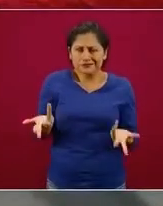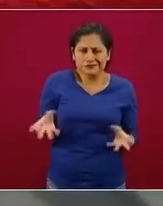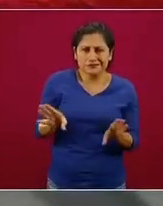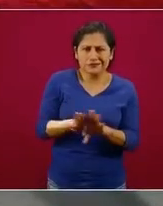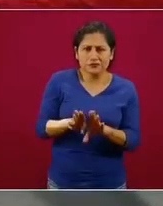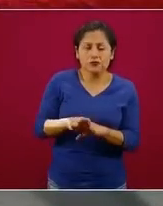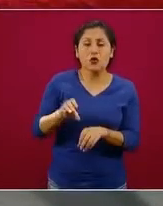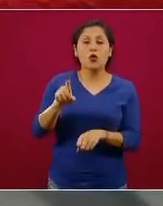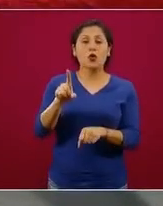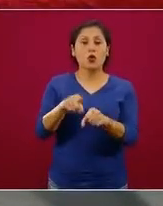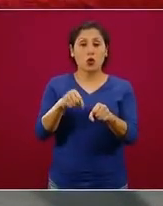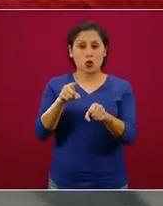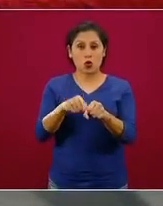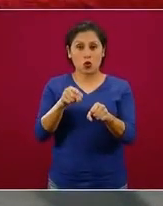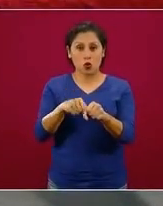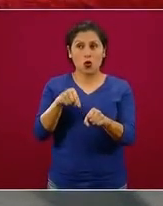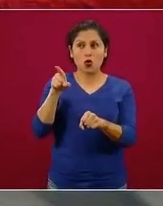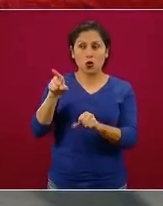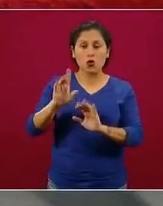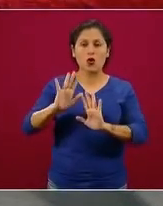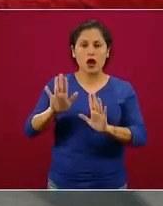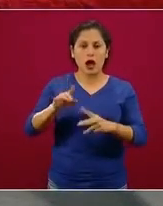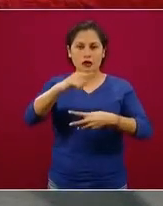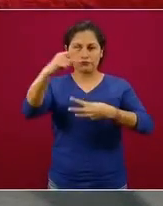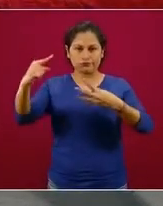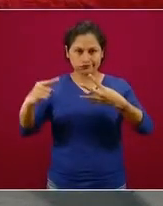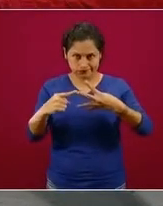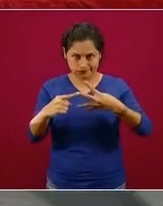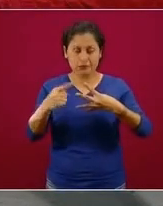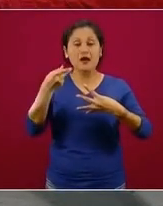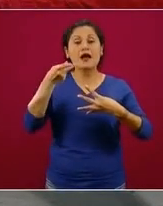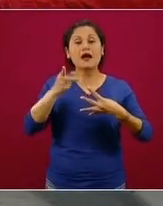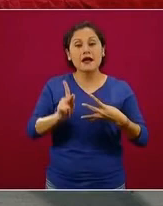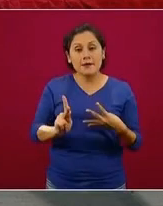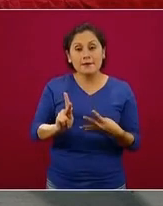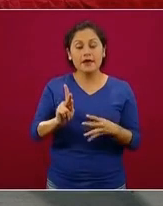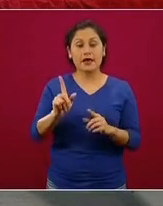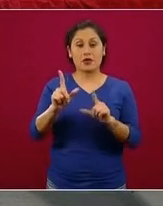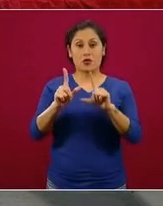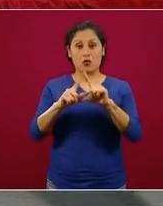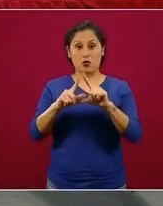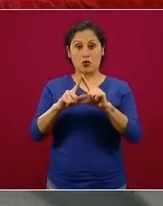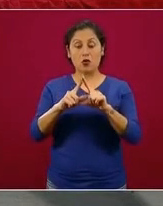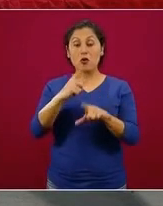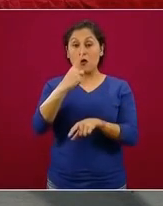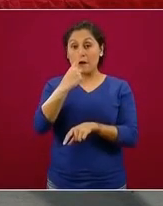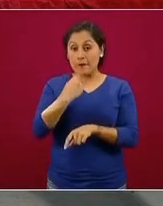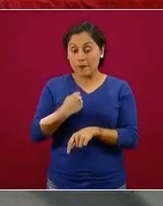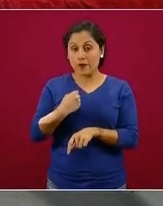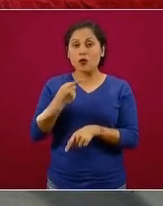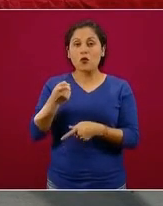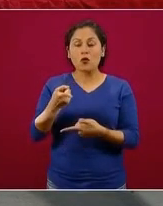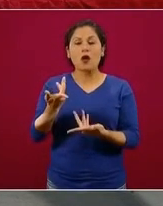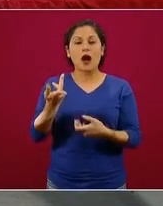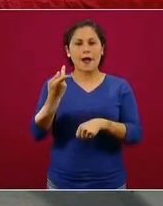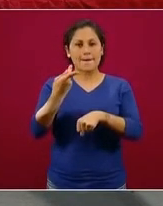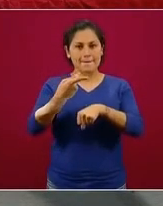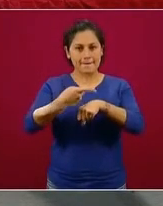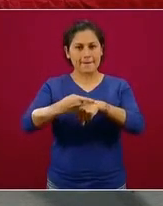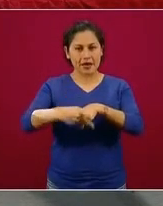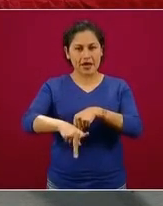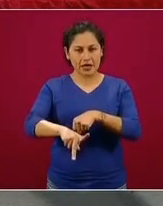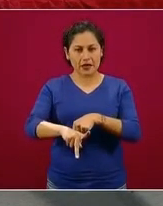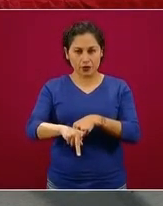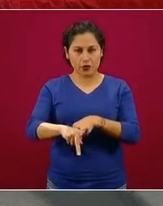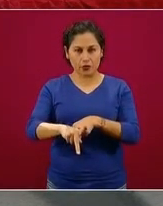aprovechar la circunstancia de que se está en un riesgo alto, pero no extremo,